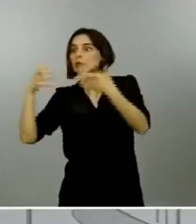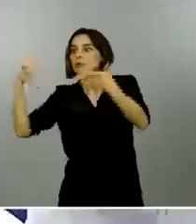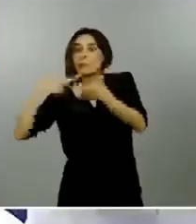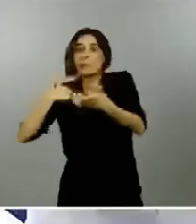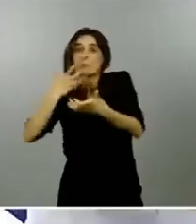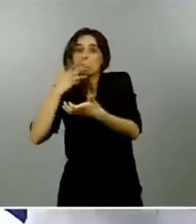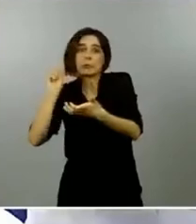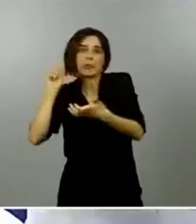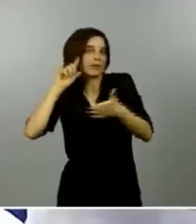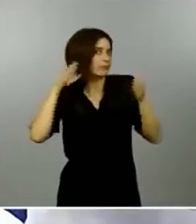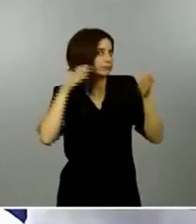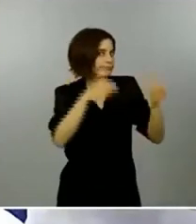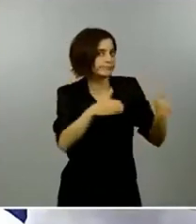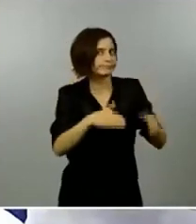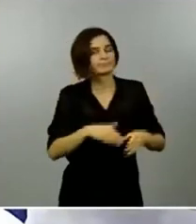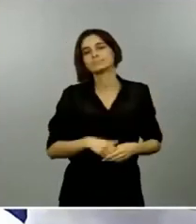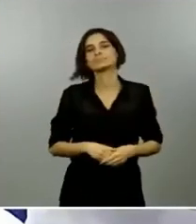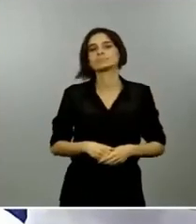Bolsamanía pregunta ahora